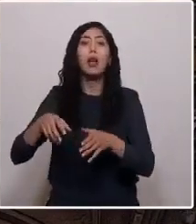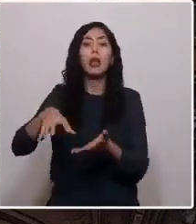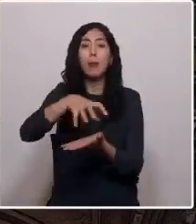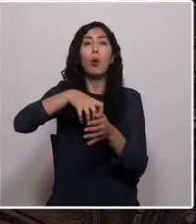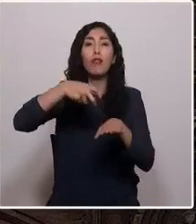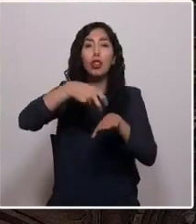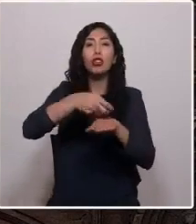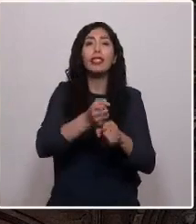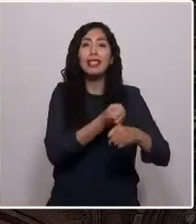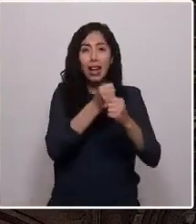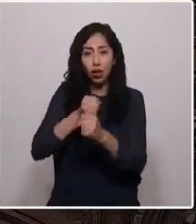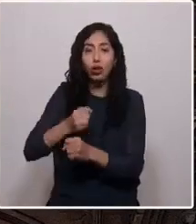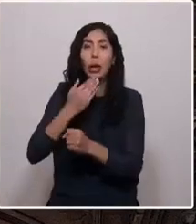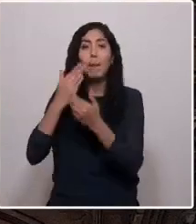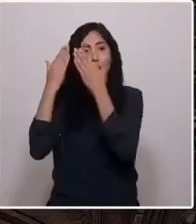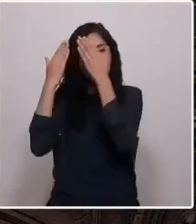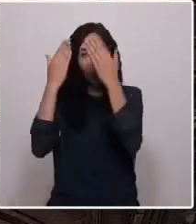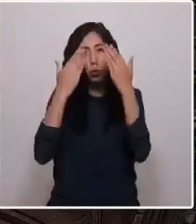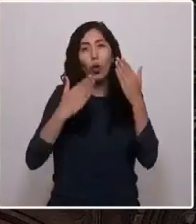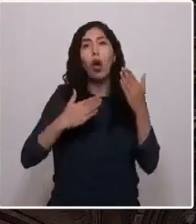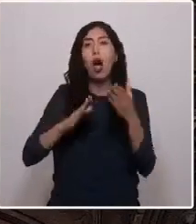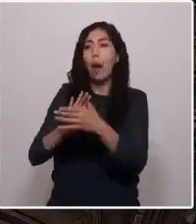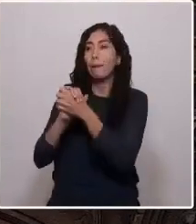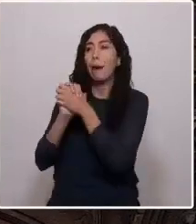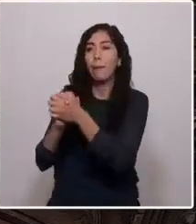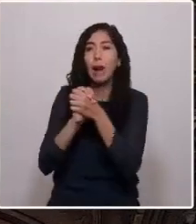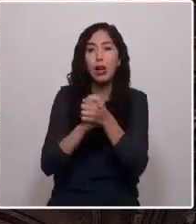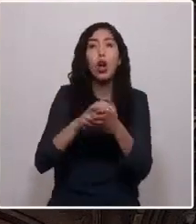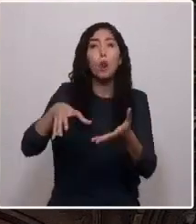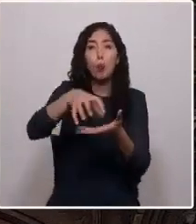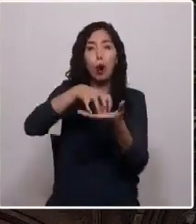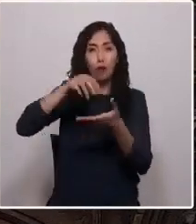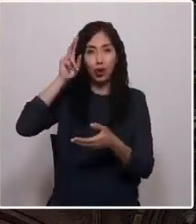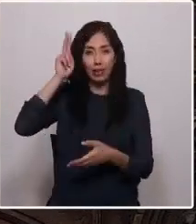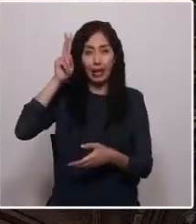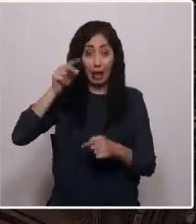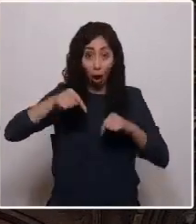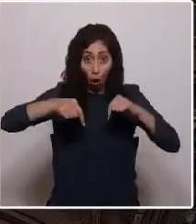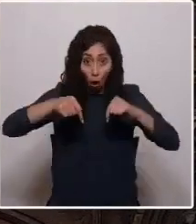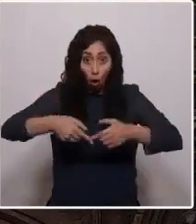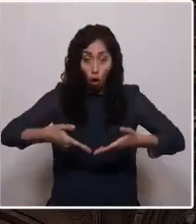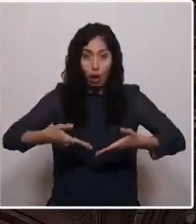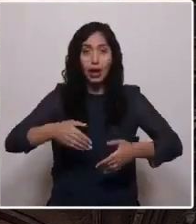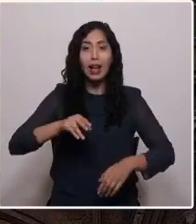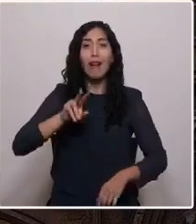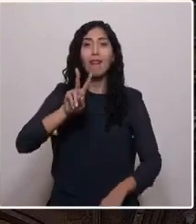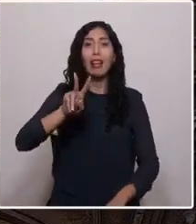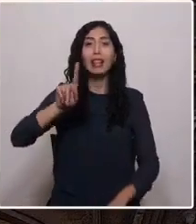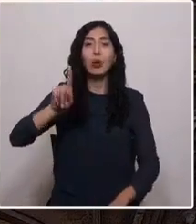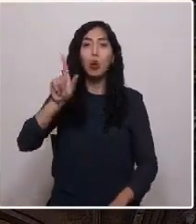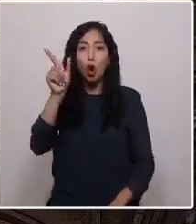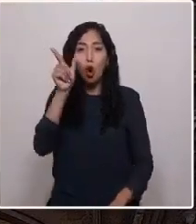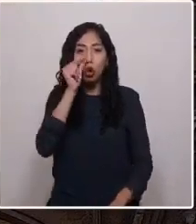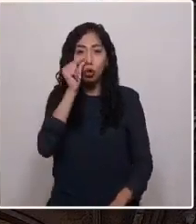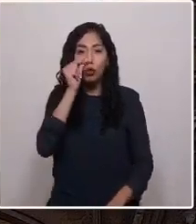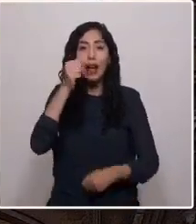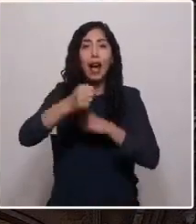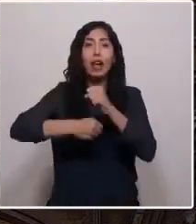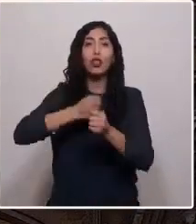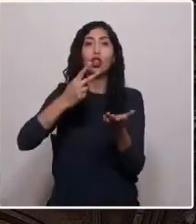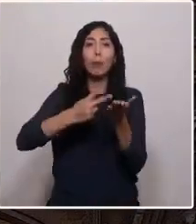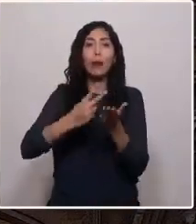a mis hermanos de los pueblos indígenas. Hoy, 21 de octubre del año 2021,